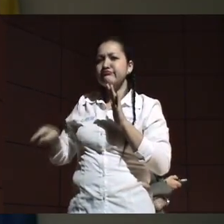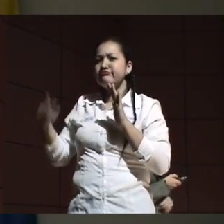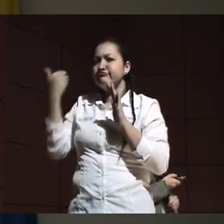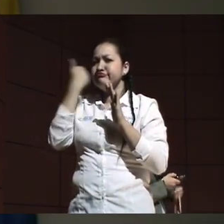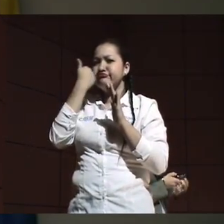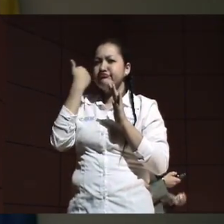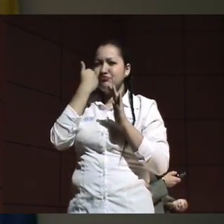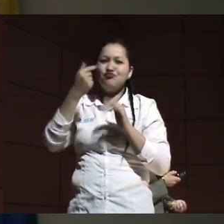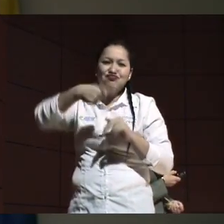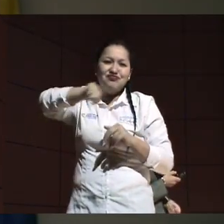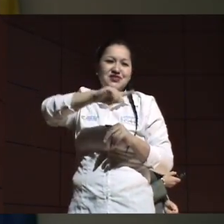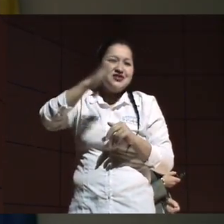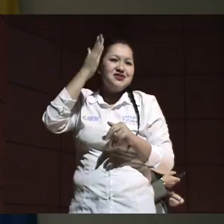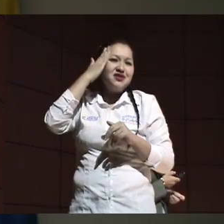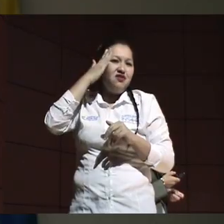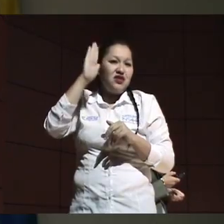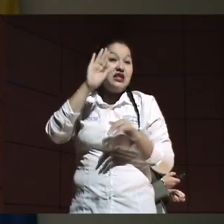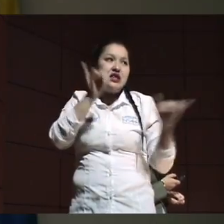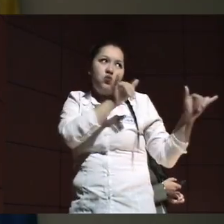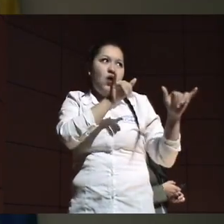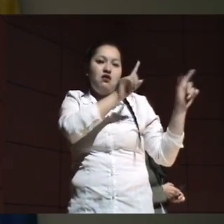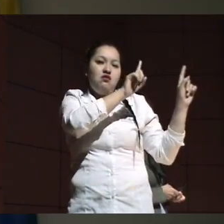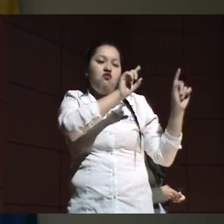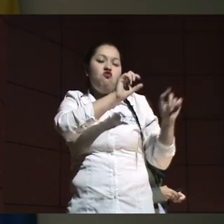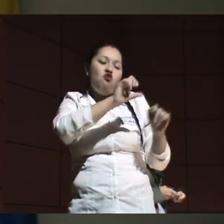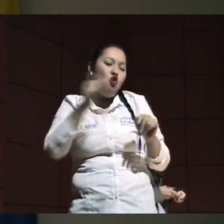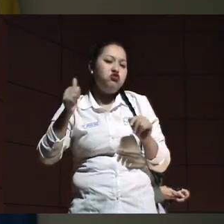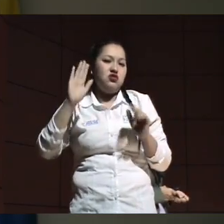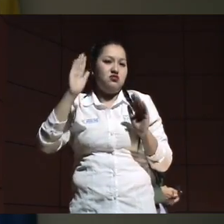de lo que es tener una enfermedad como ELA,